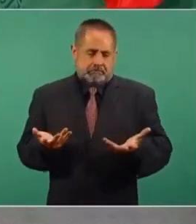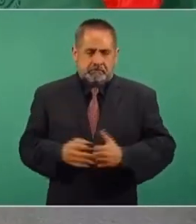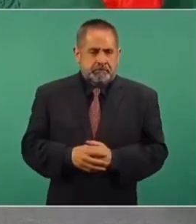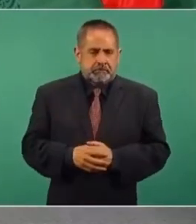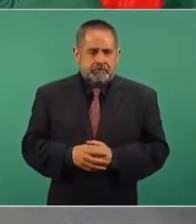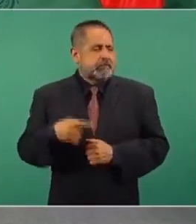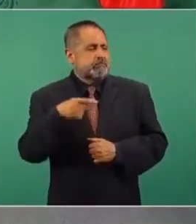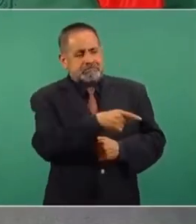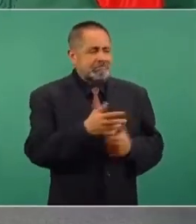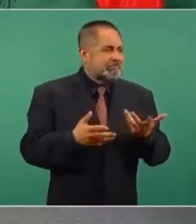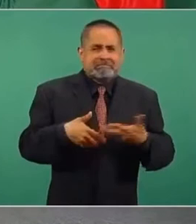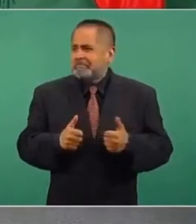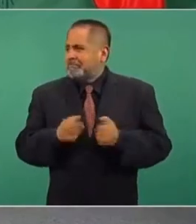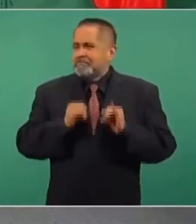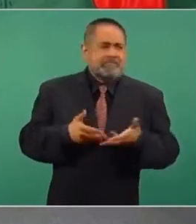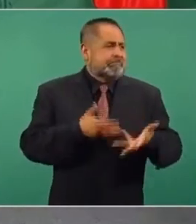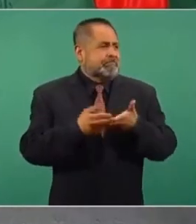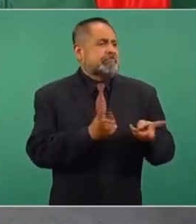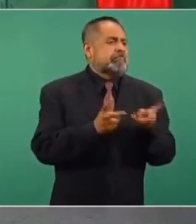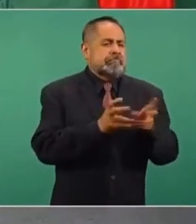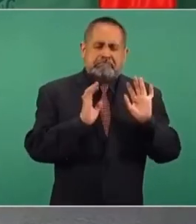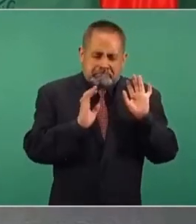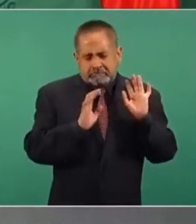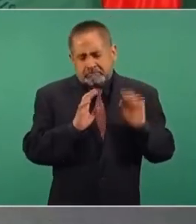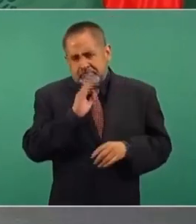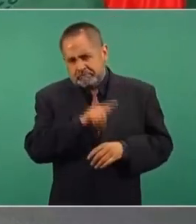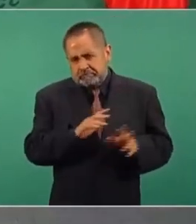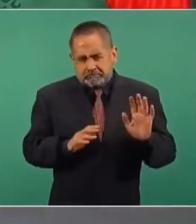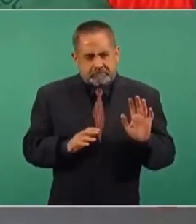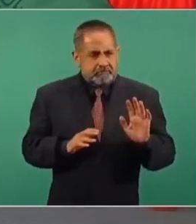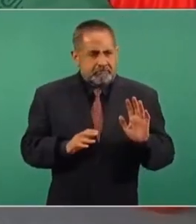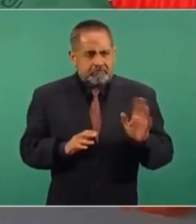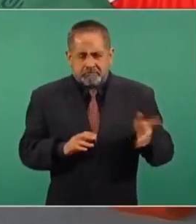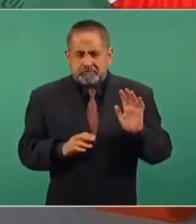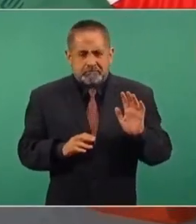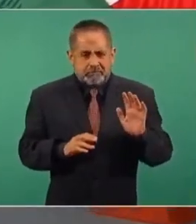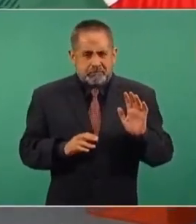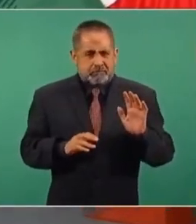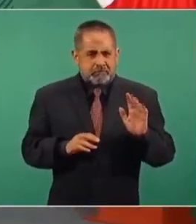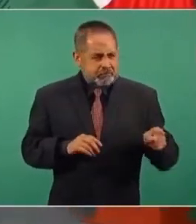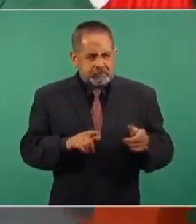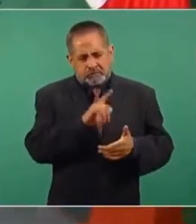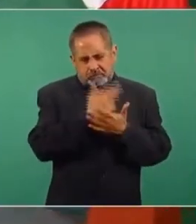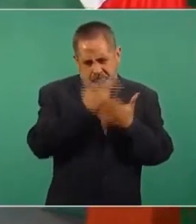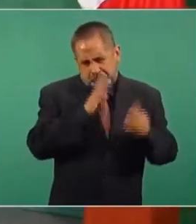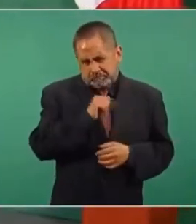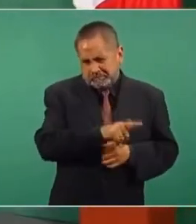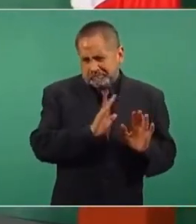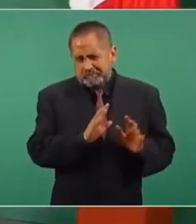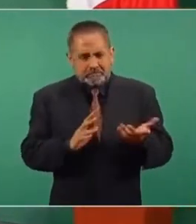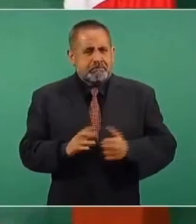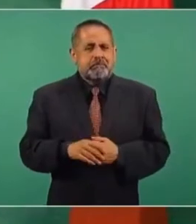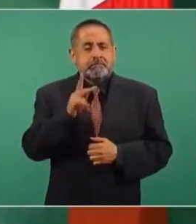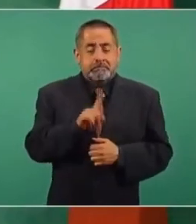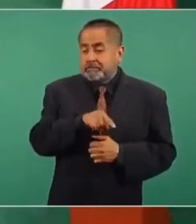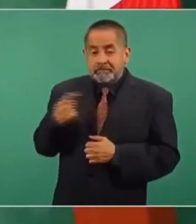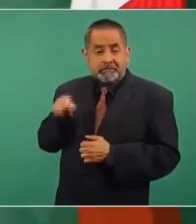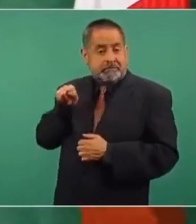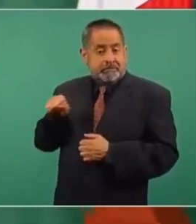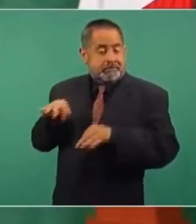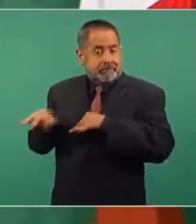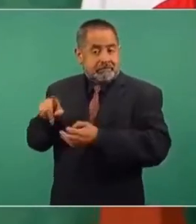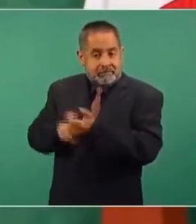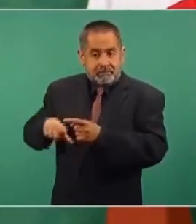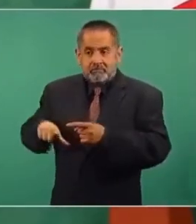El otro actúa de manera individual. Claro que es delincuente. Pero el servidor